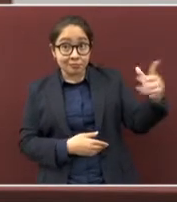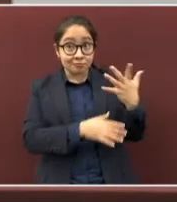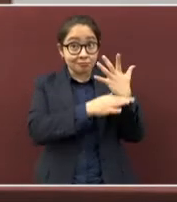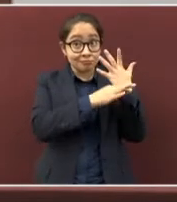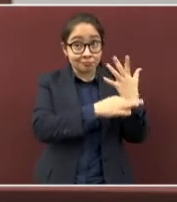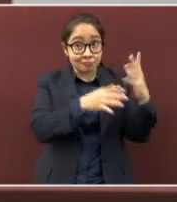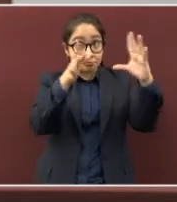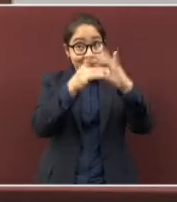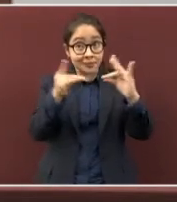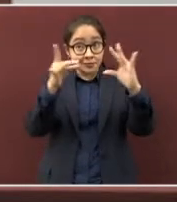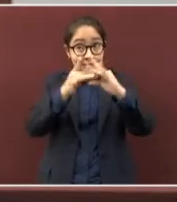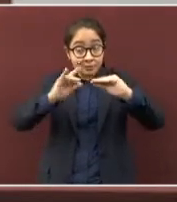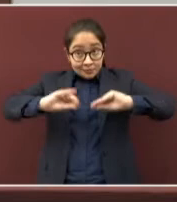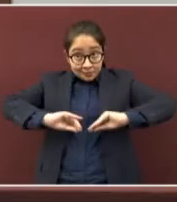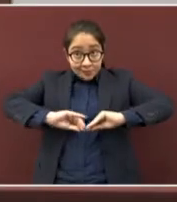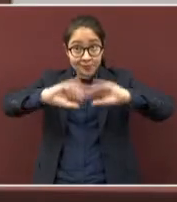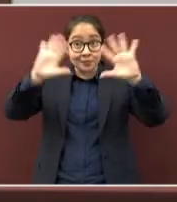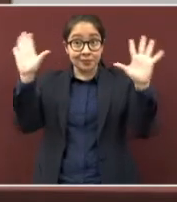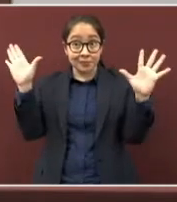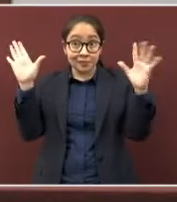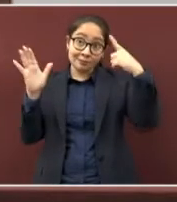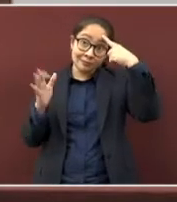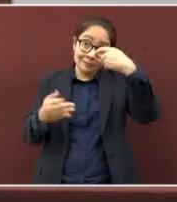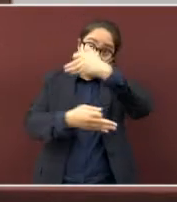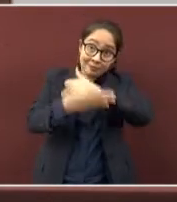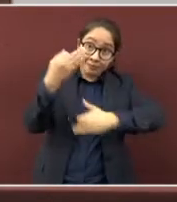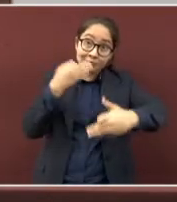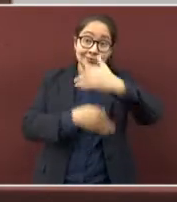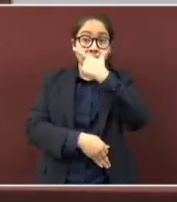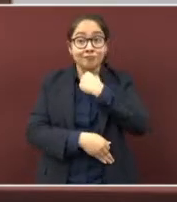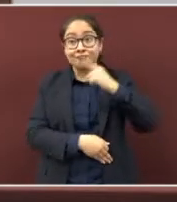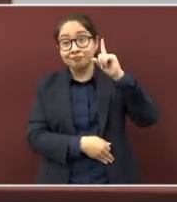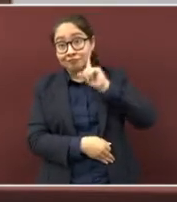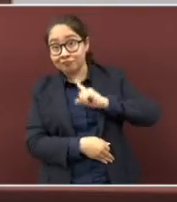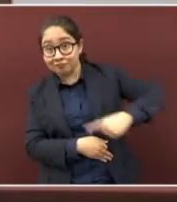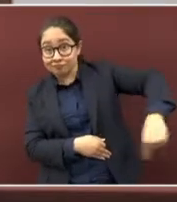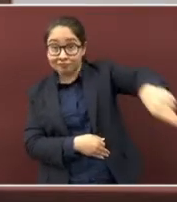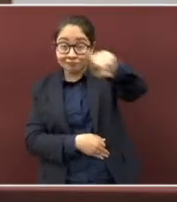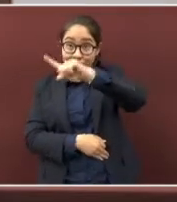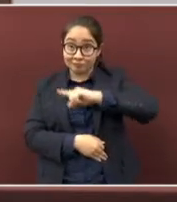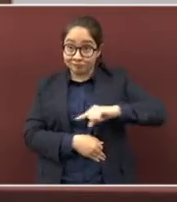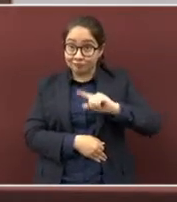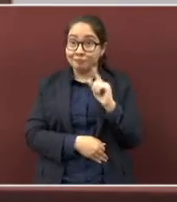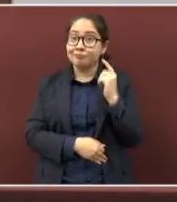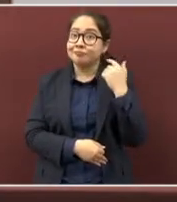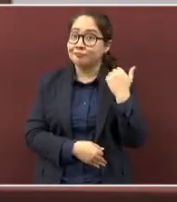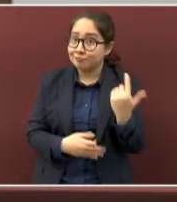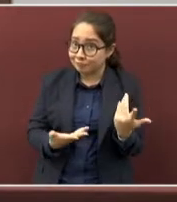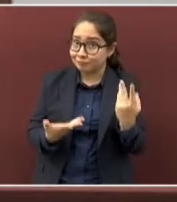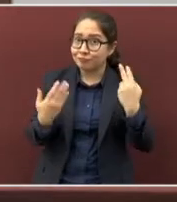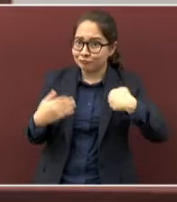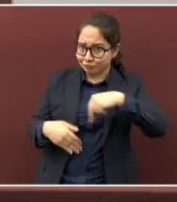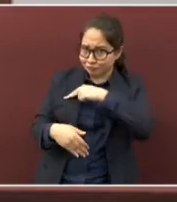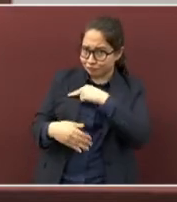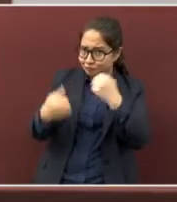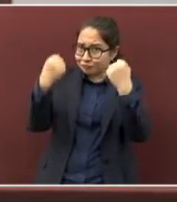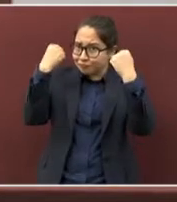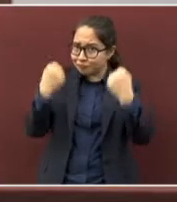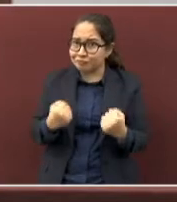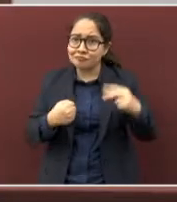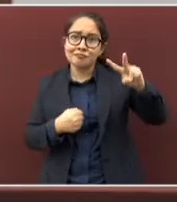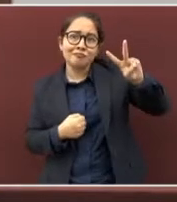coronavirus será para todos y para todas. Y lo estamos comprobando. No